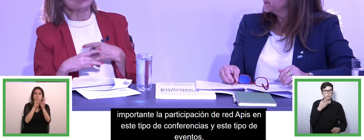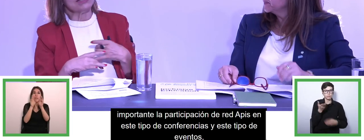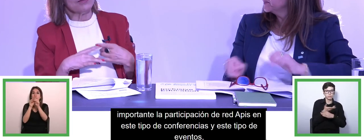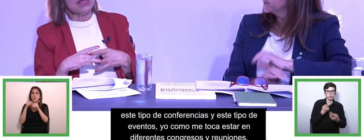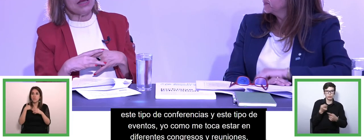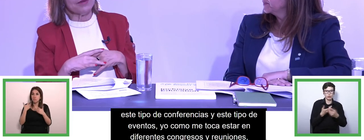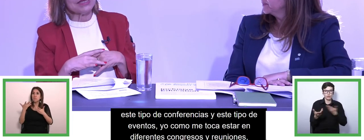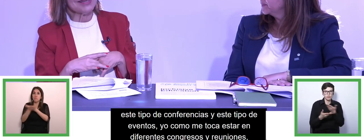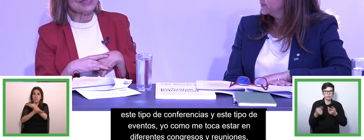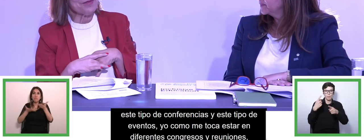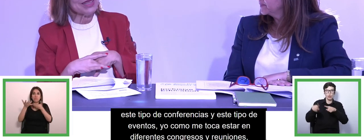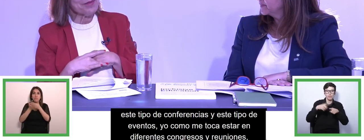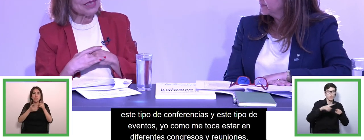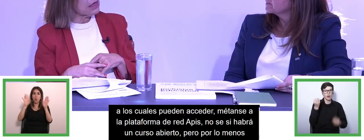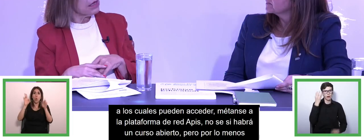sobre temas de